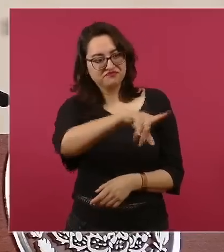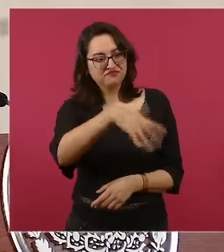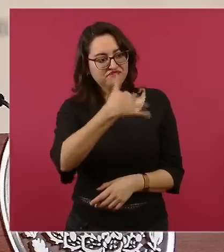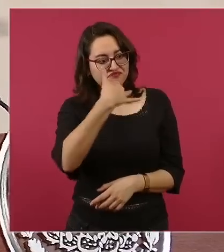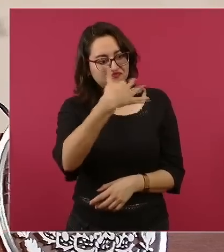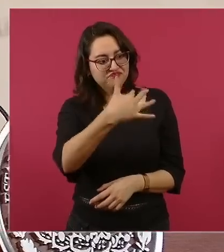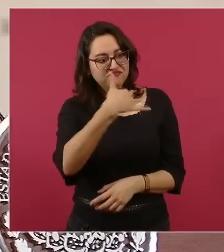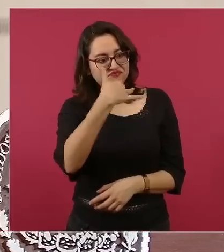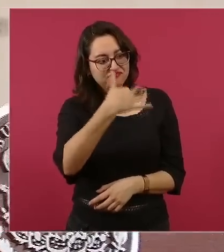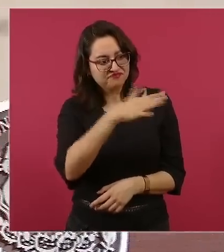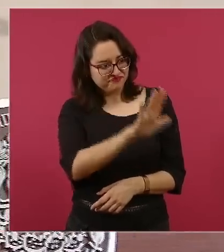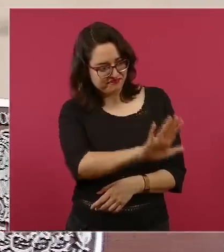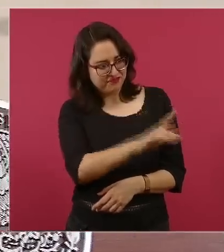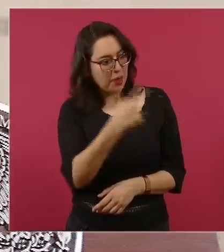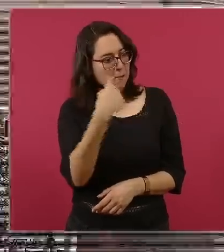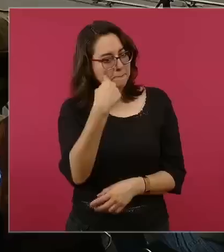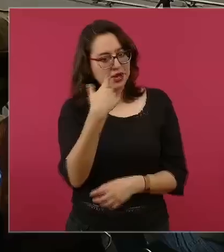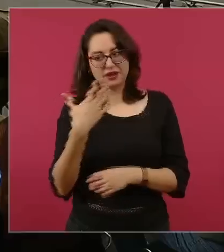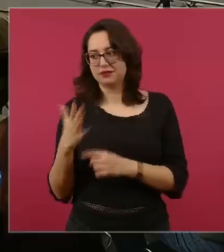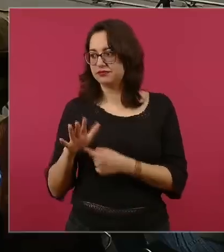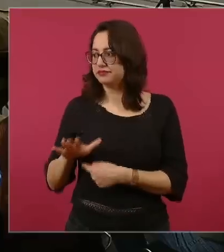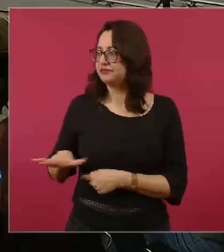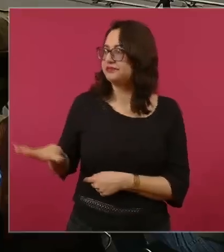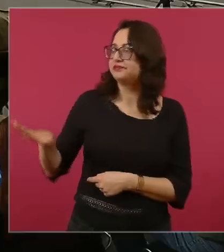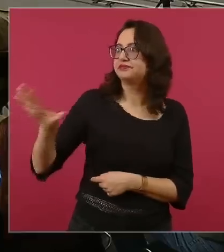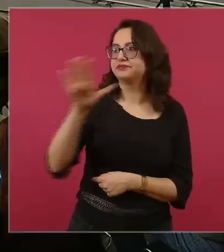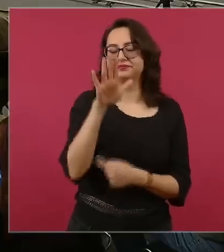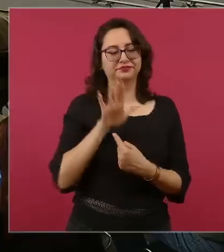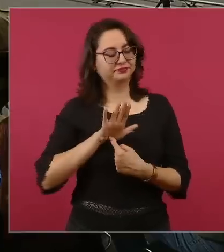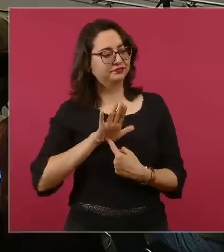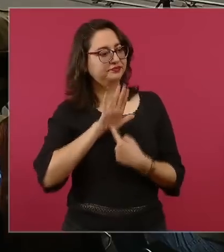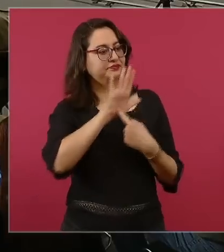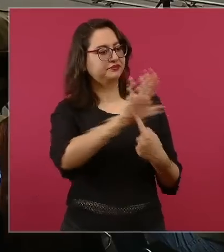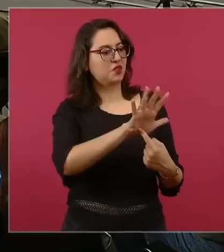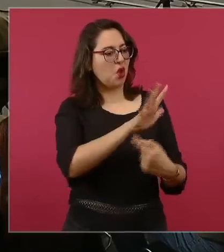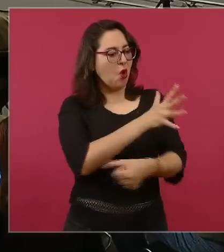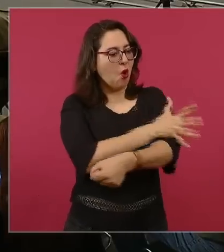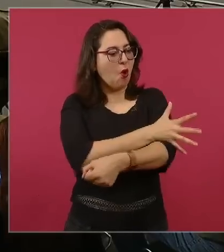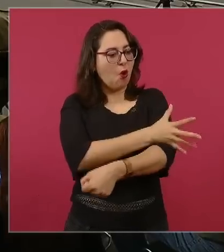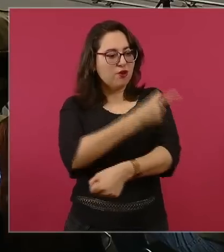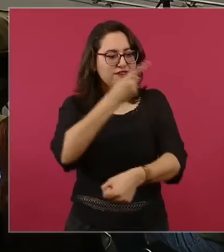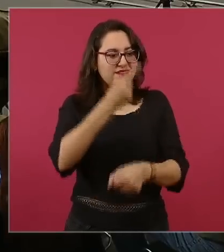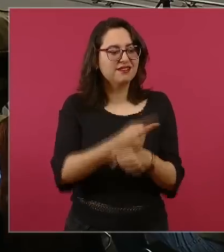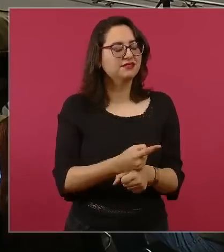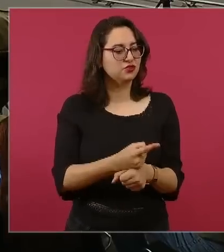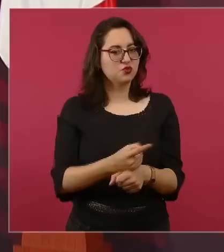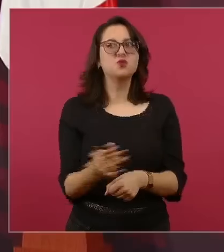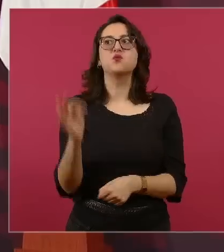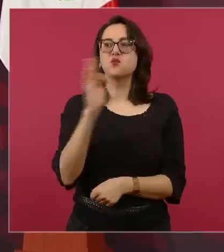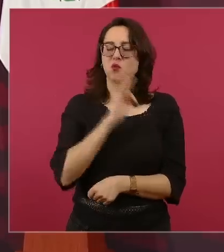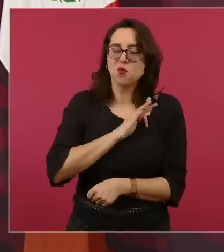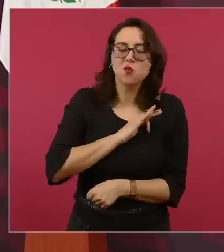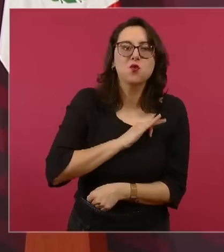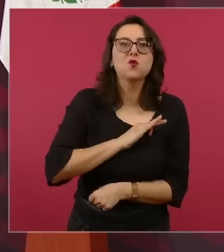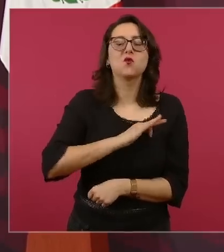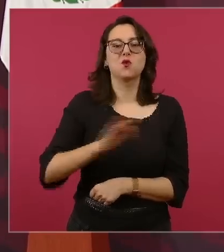la honestidad es salud,